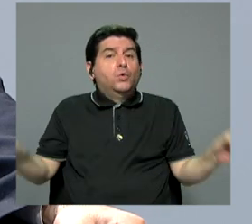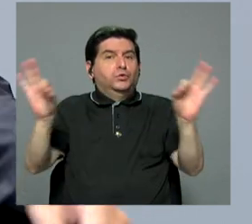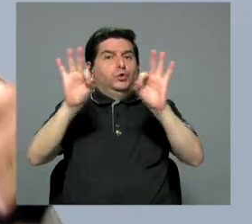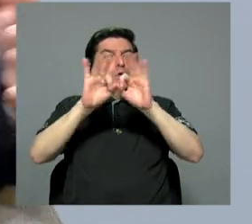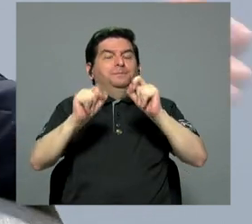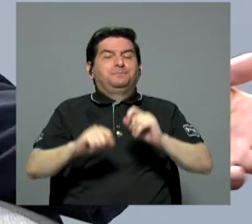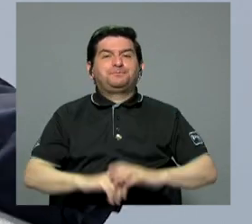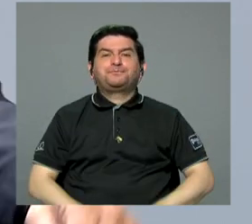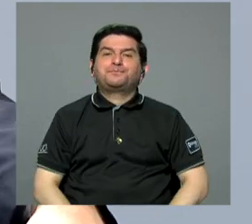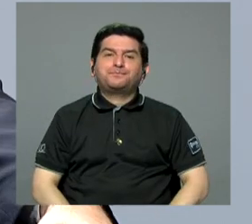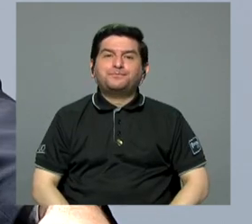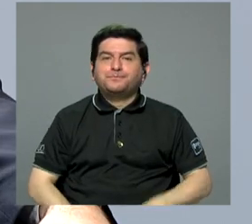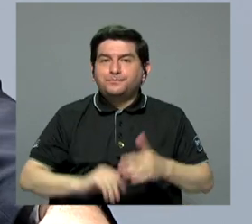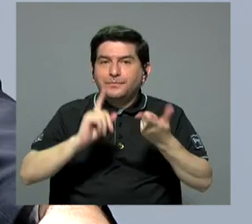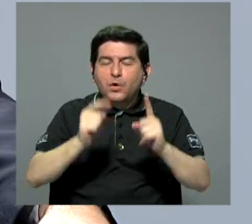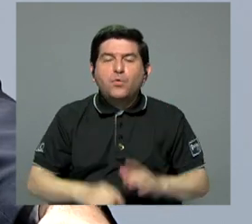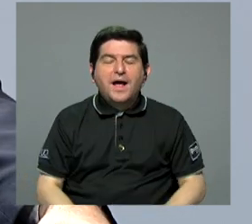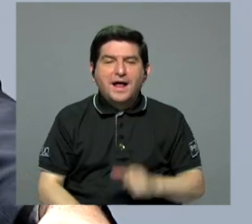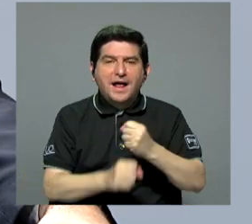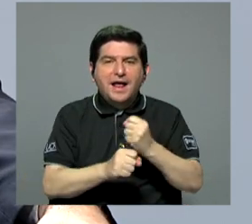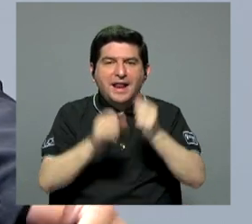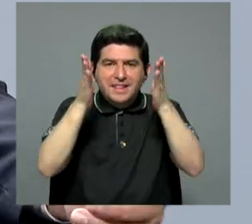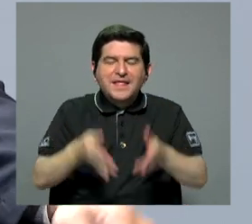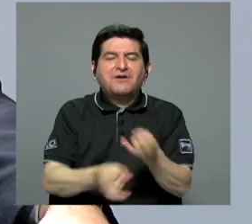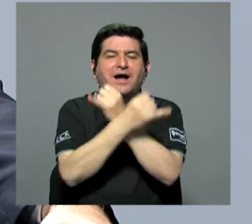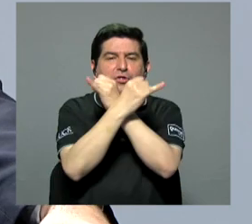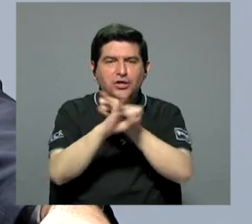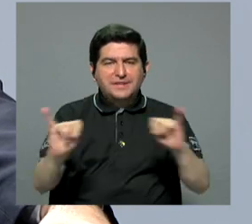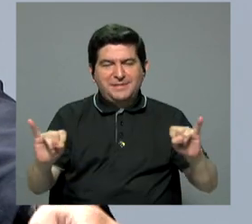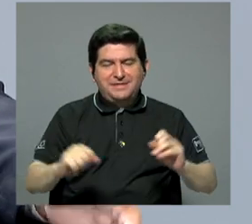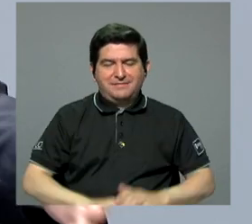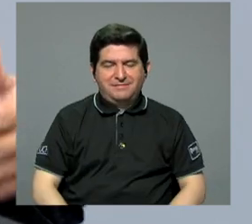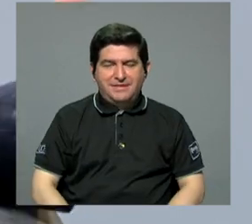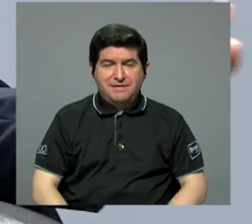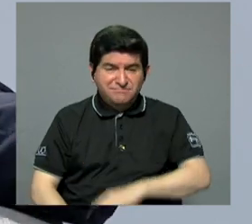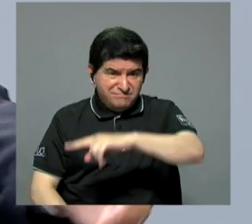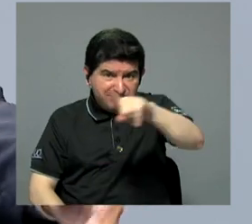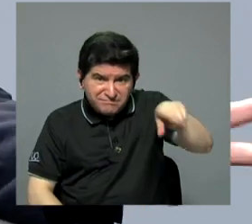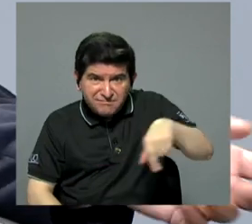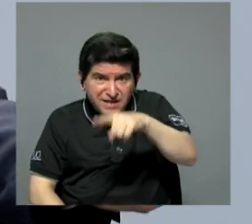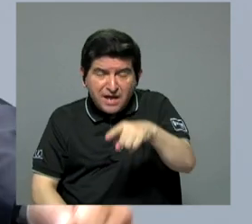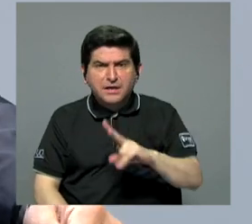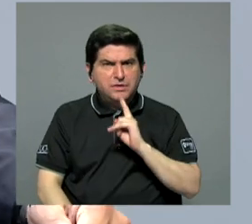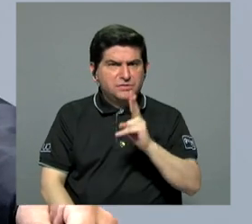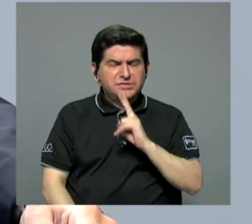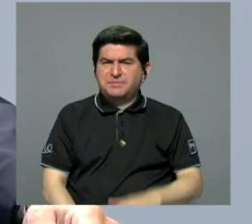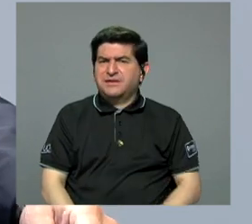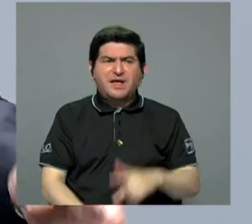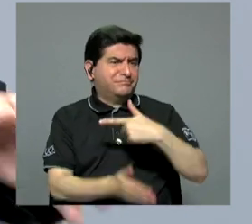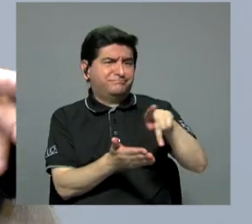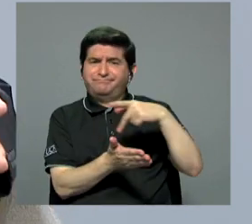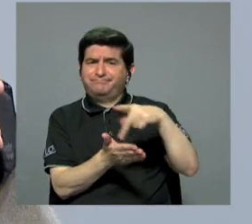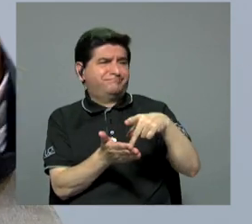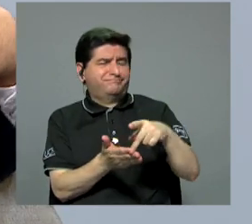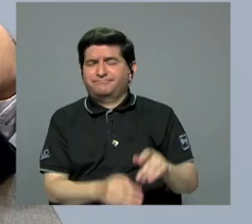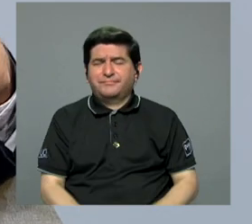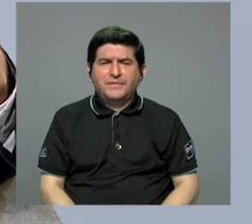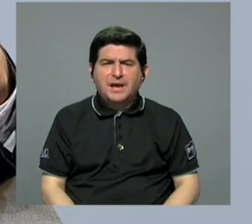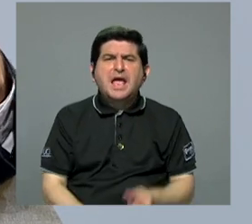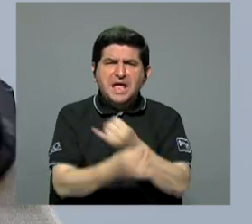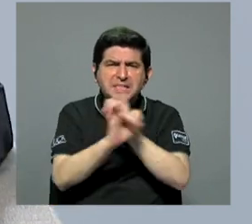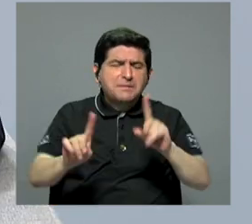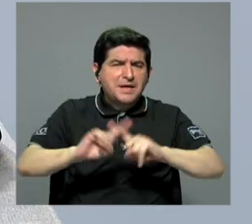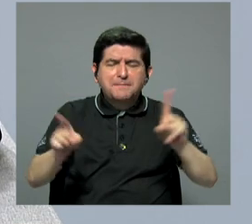sentido y es precisamente los trabajadores independientes. Y muchos de ellos incluso realmente no cotizan. Son independientes,